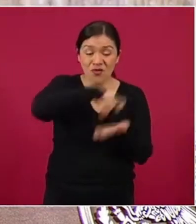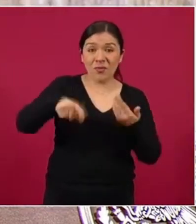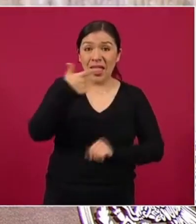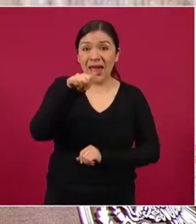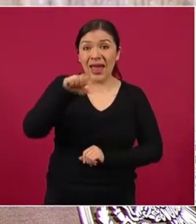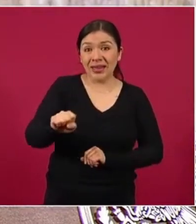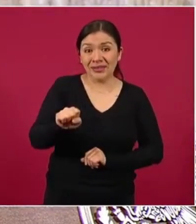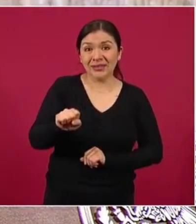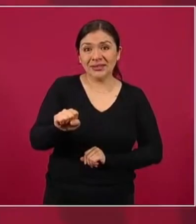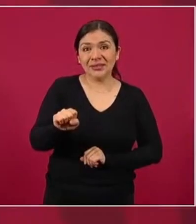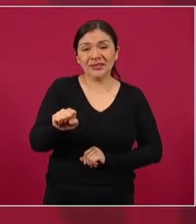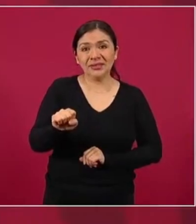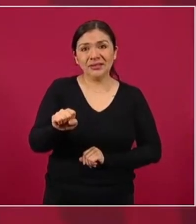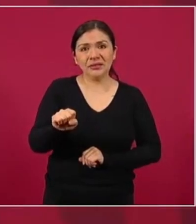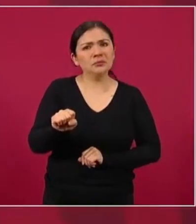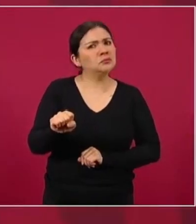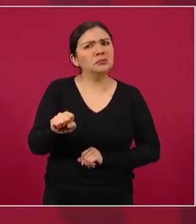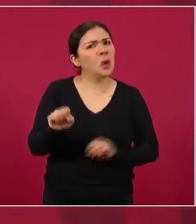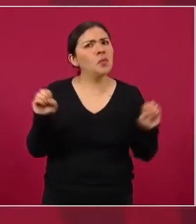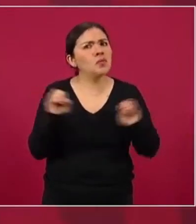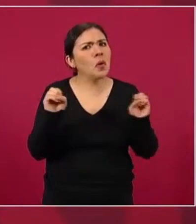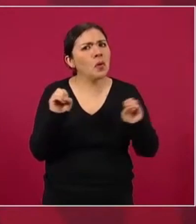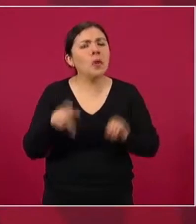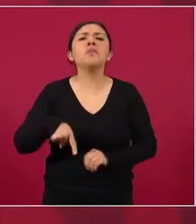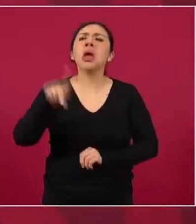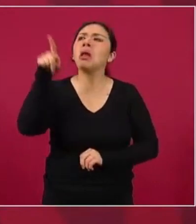gas y ya los de Repsol,